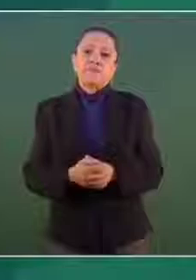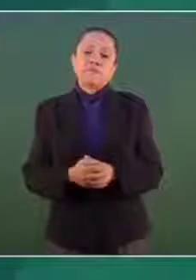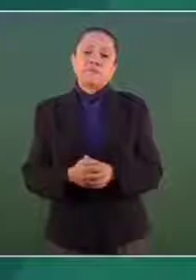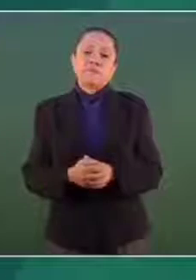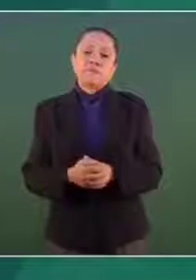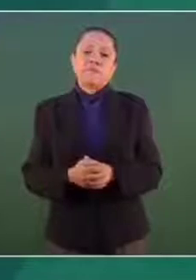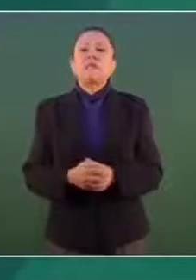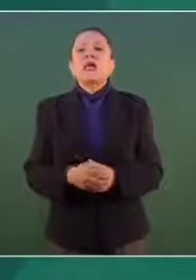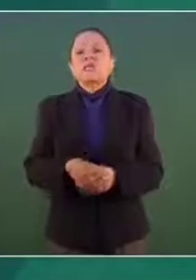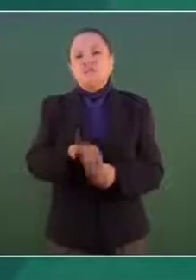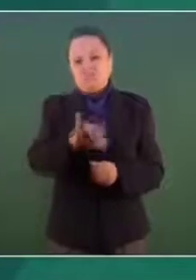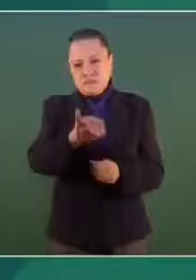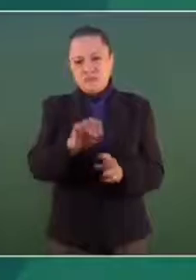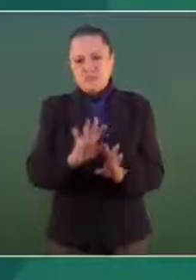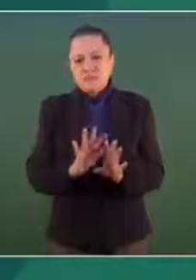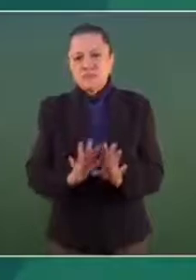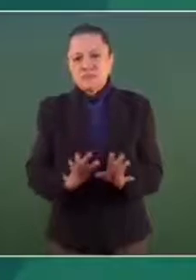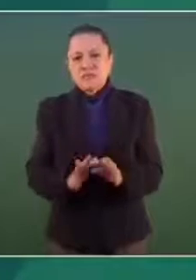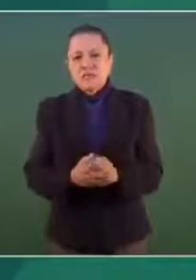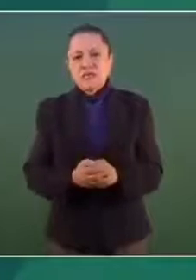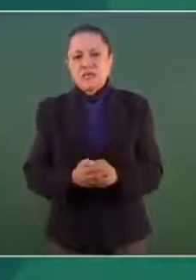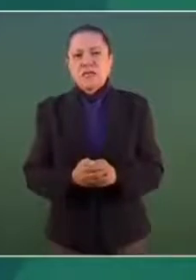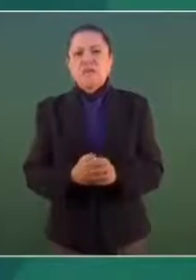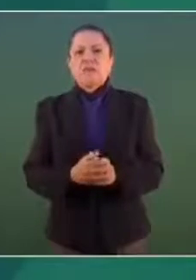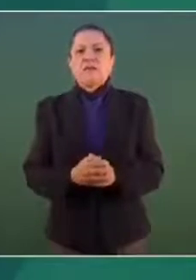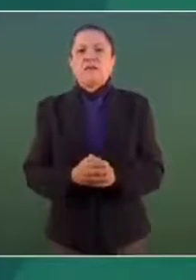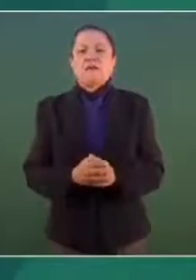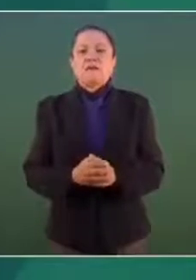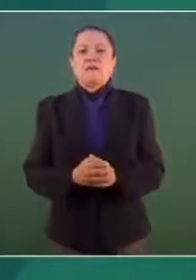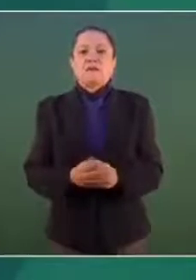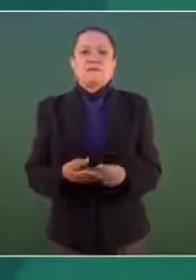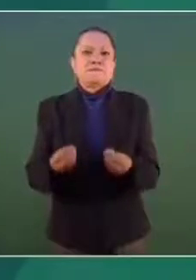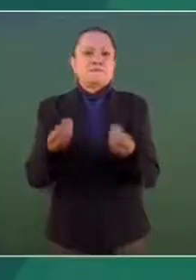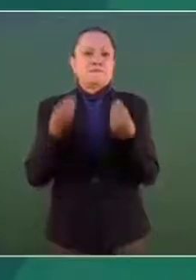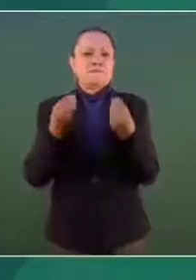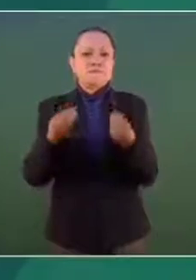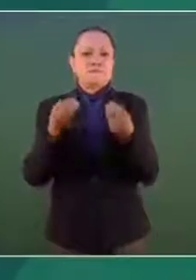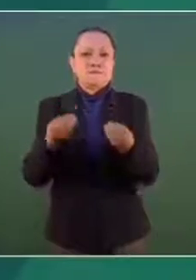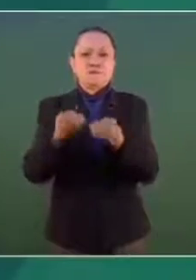eso sí, un gran despliegue